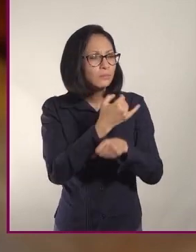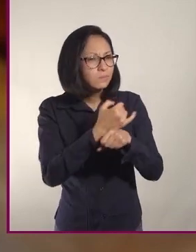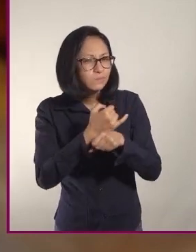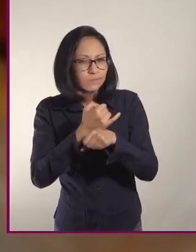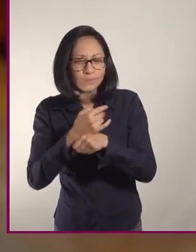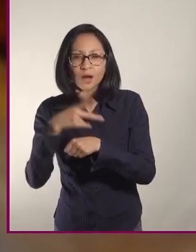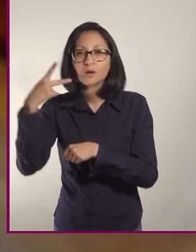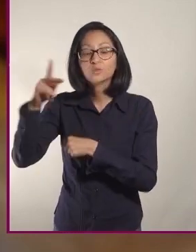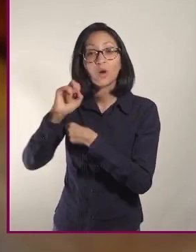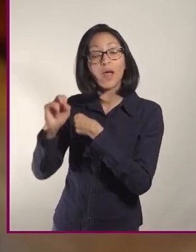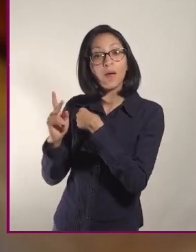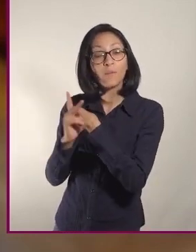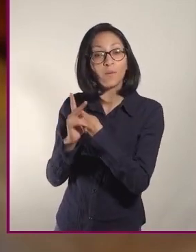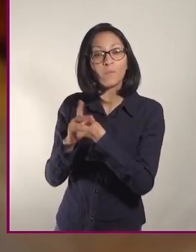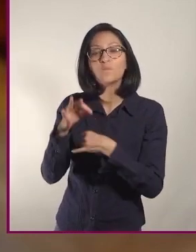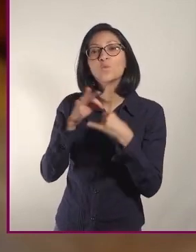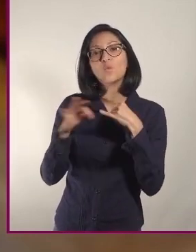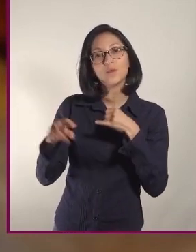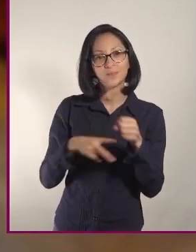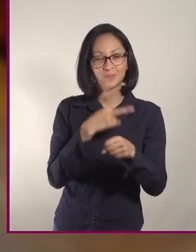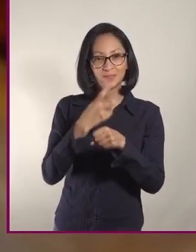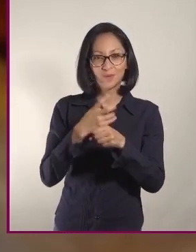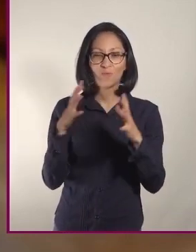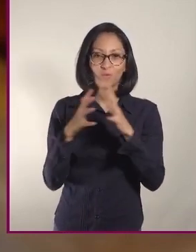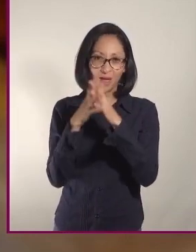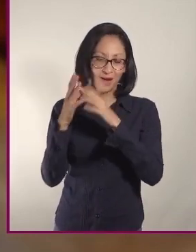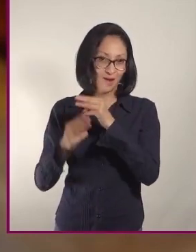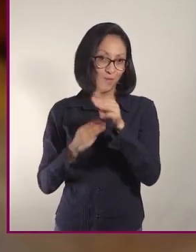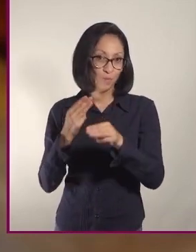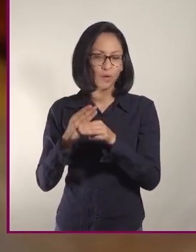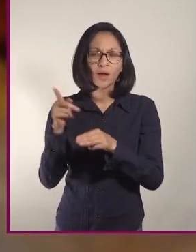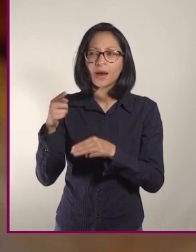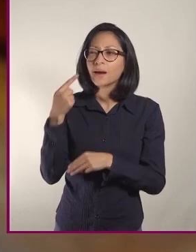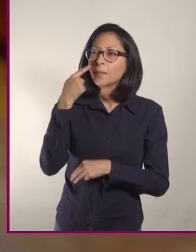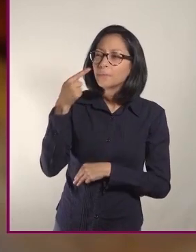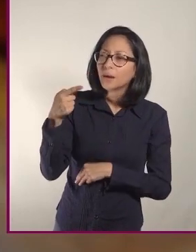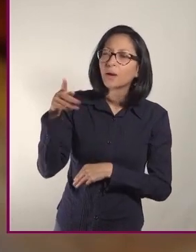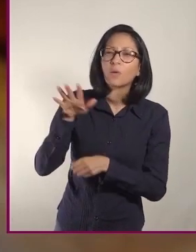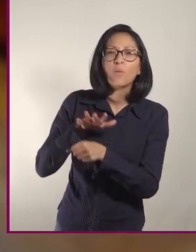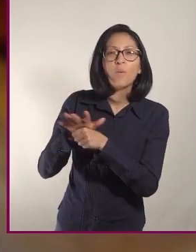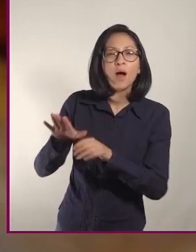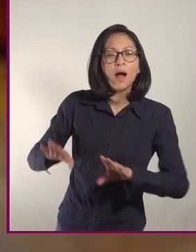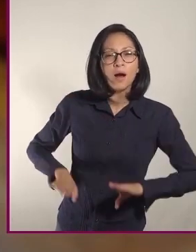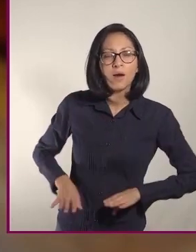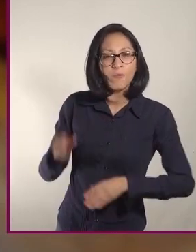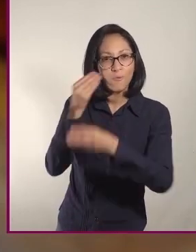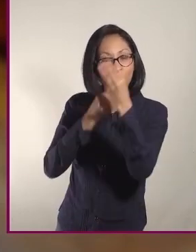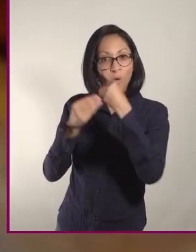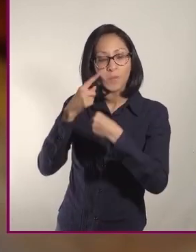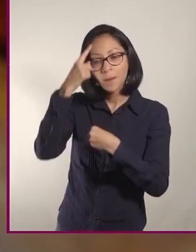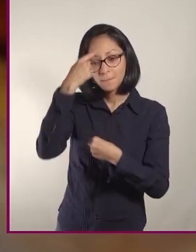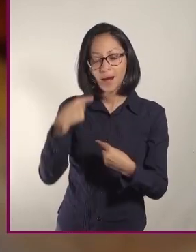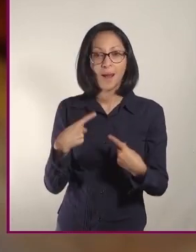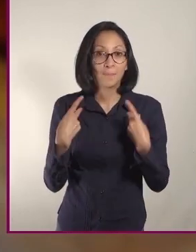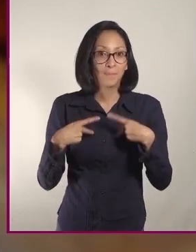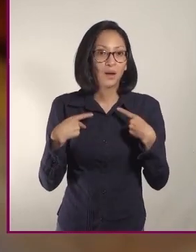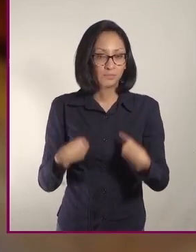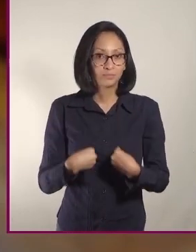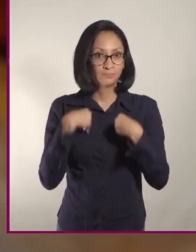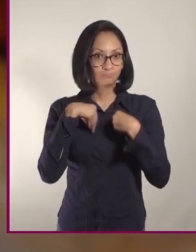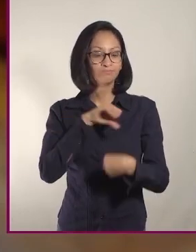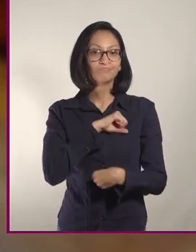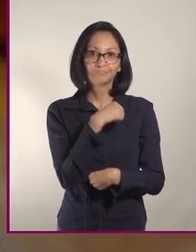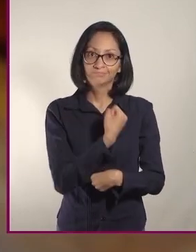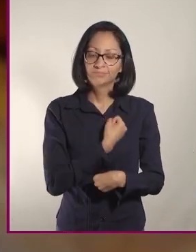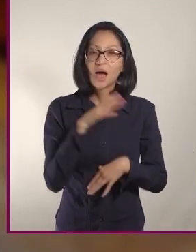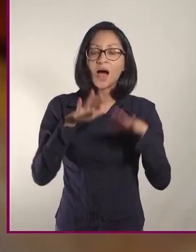en Europa al final de la Segunda Guerra Mundial. Buscaba las técnicas nutricionales capaces de restaurar la salud después de los años de